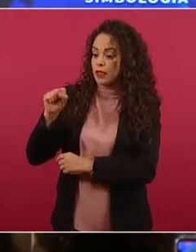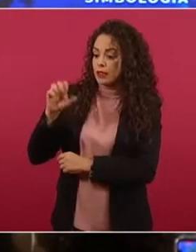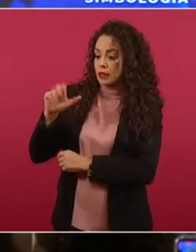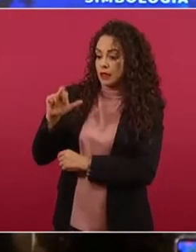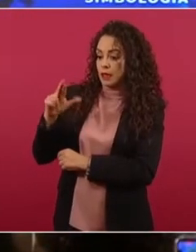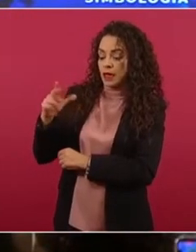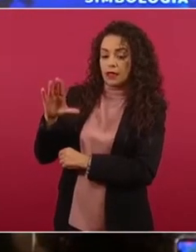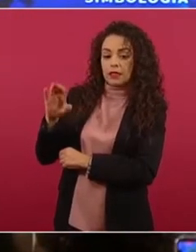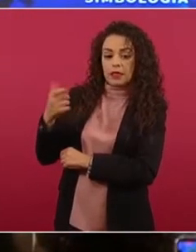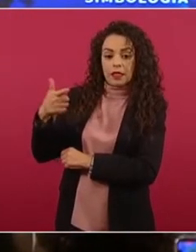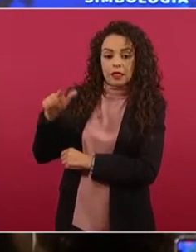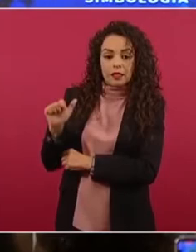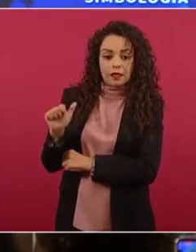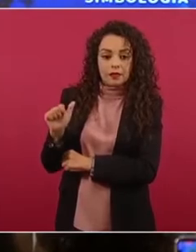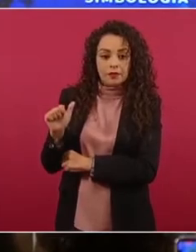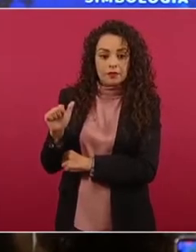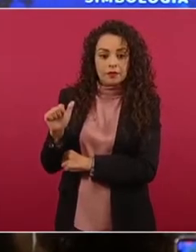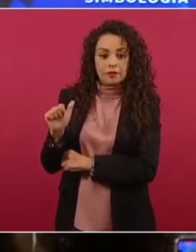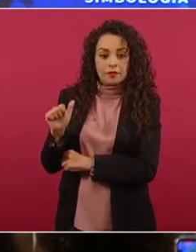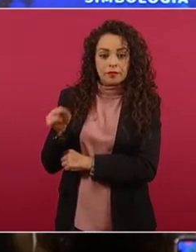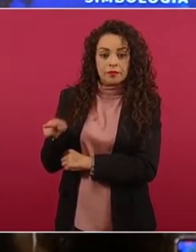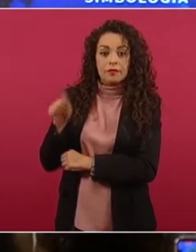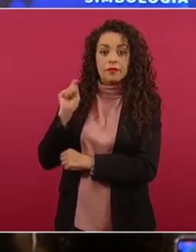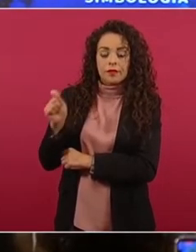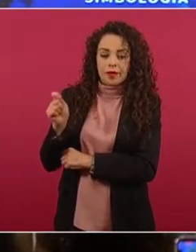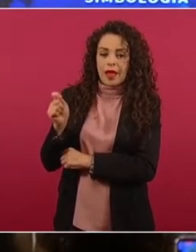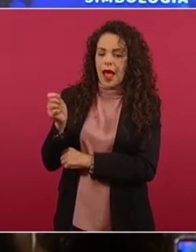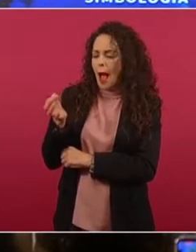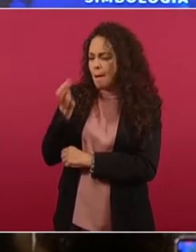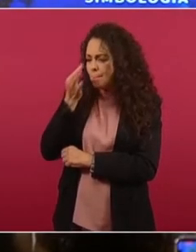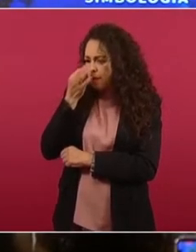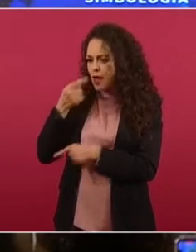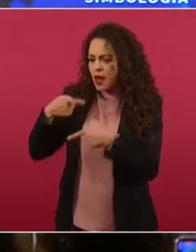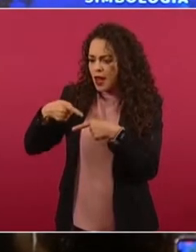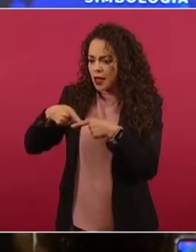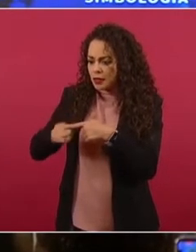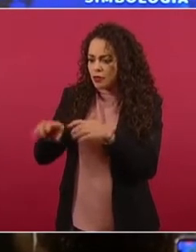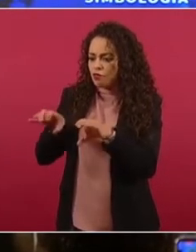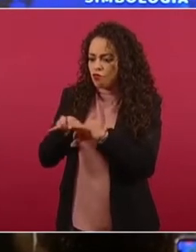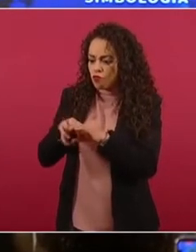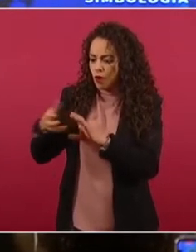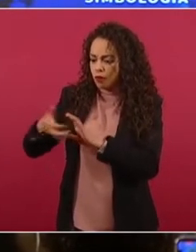apenas es el terraplén del Tren Maya.